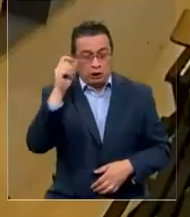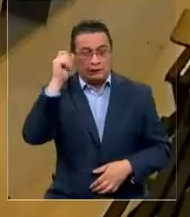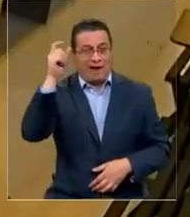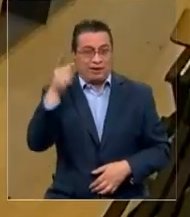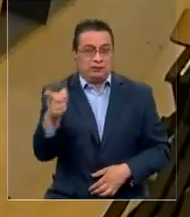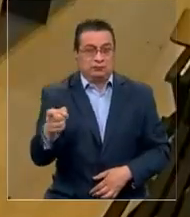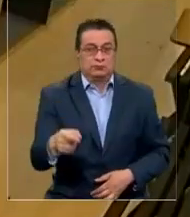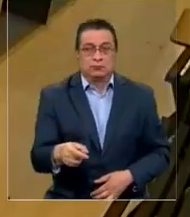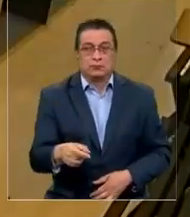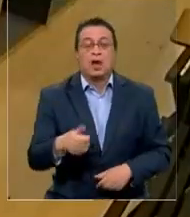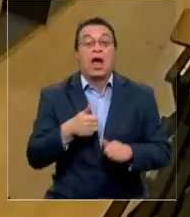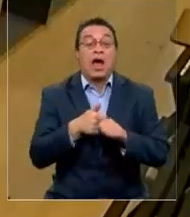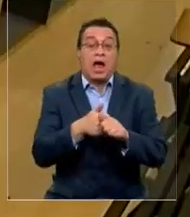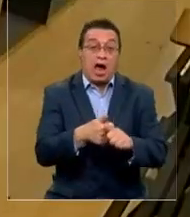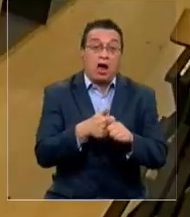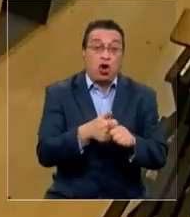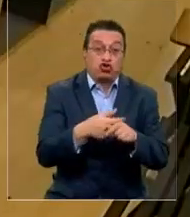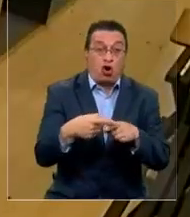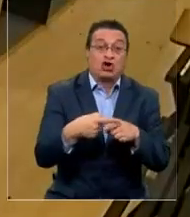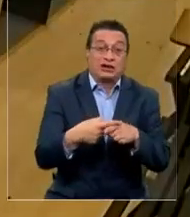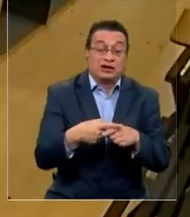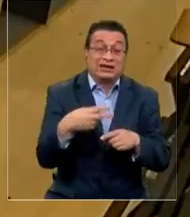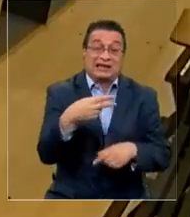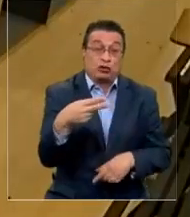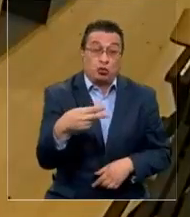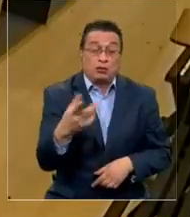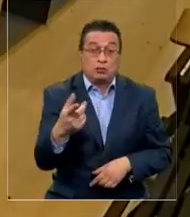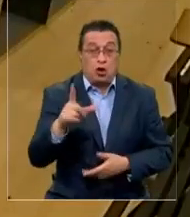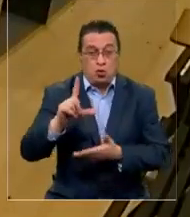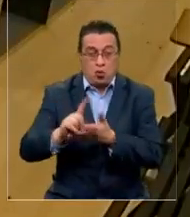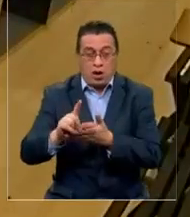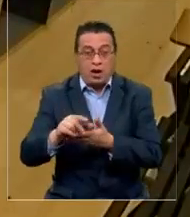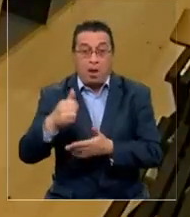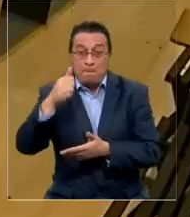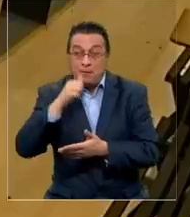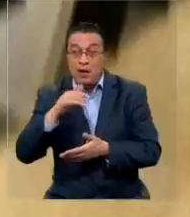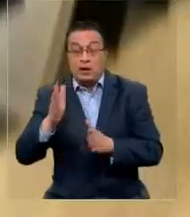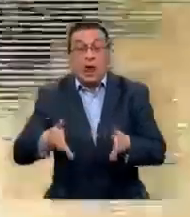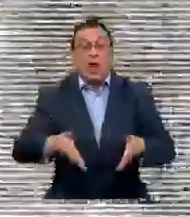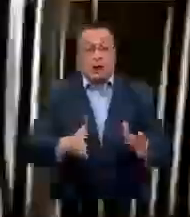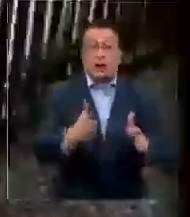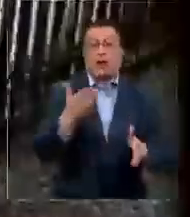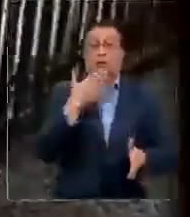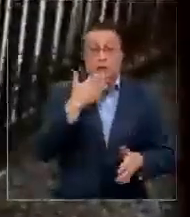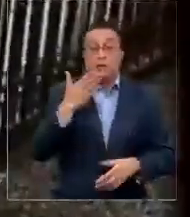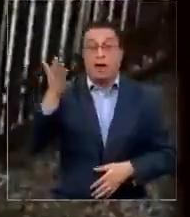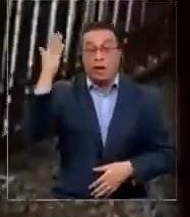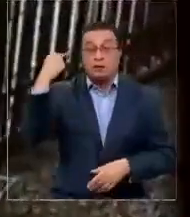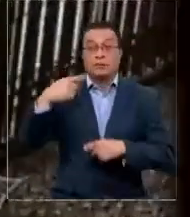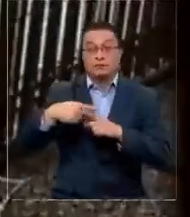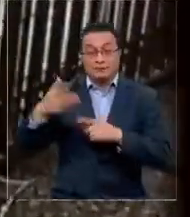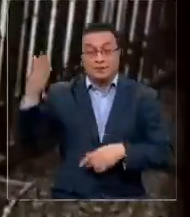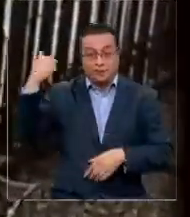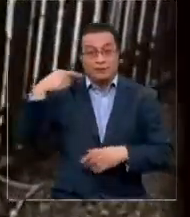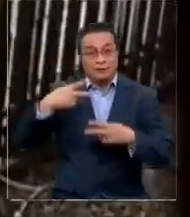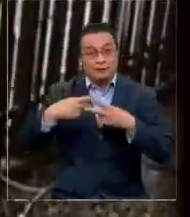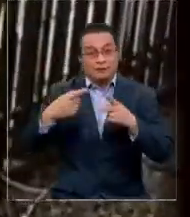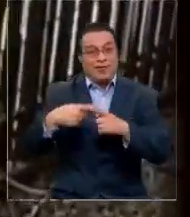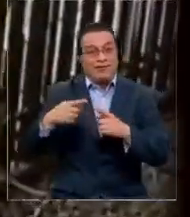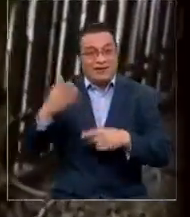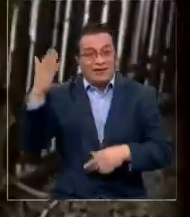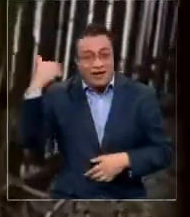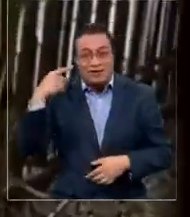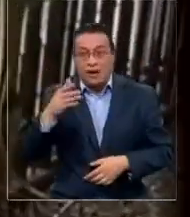Acoso sexual que se repite, no solo en recintos privados, sino que también en las calles, como les mostramos hace unas semanas en otro reportaje.